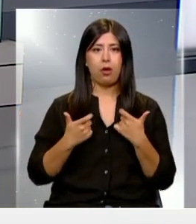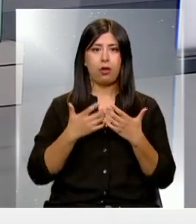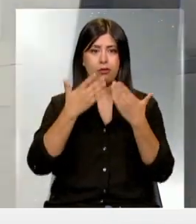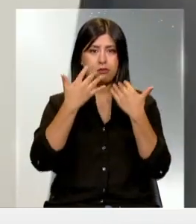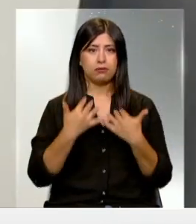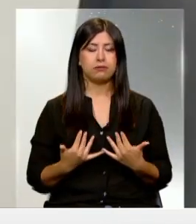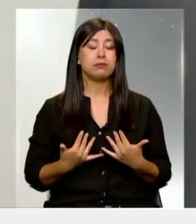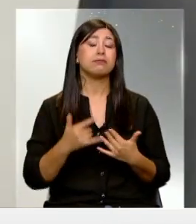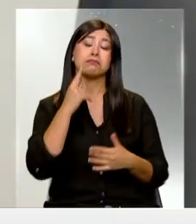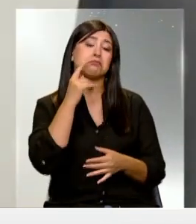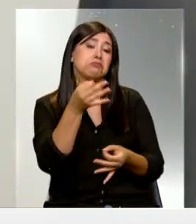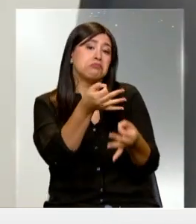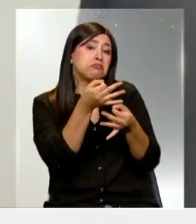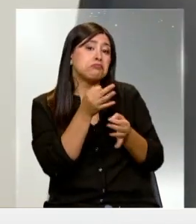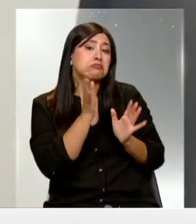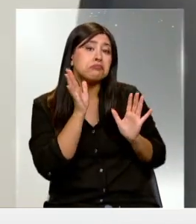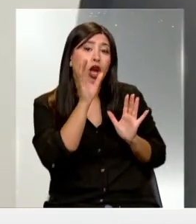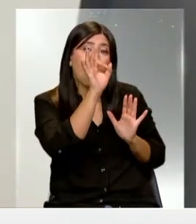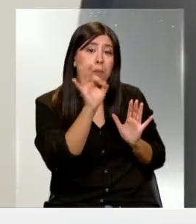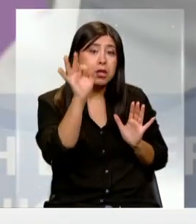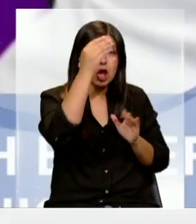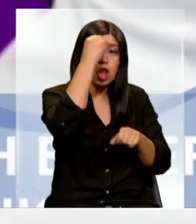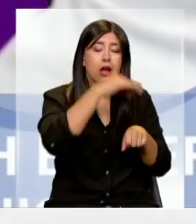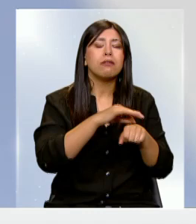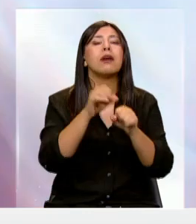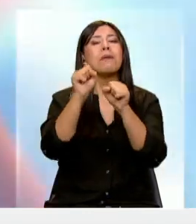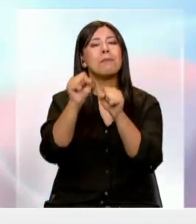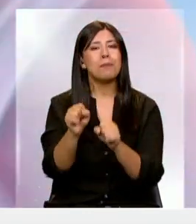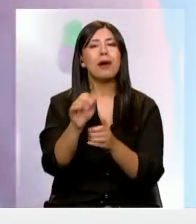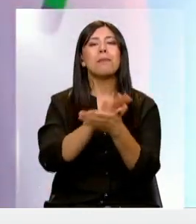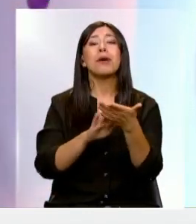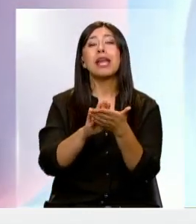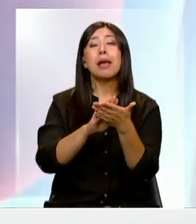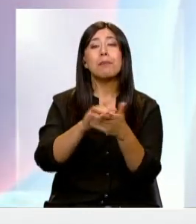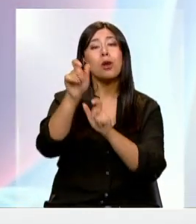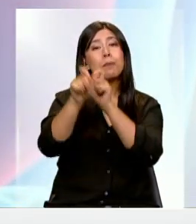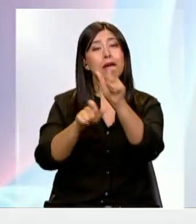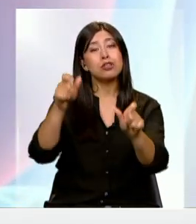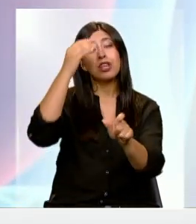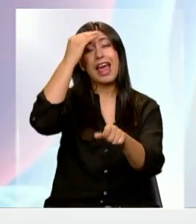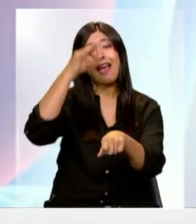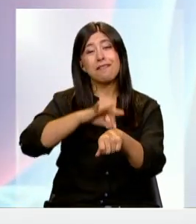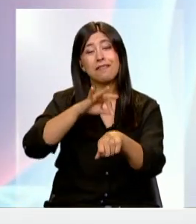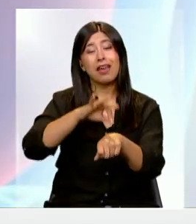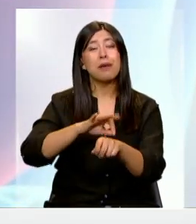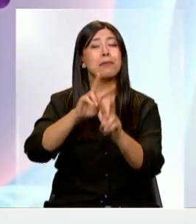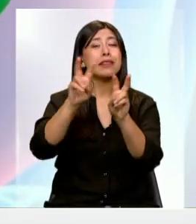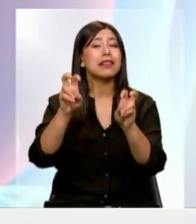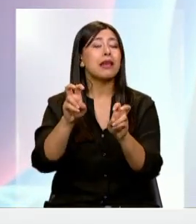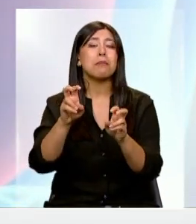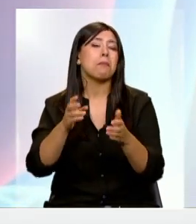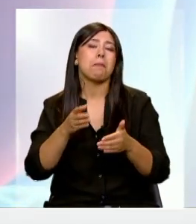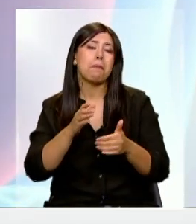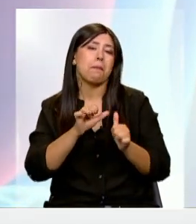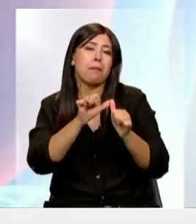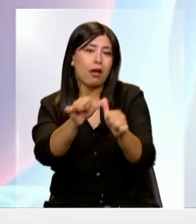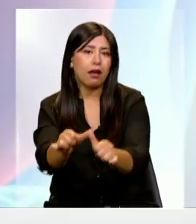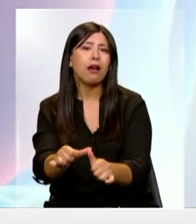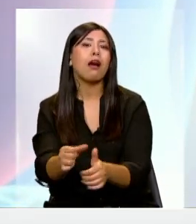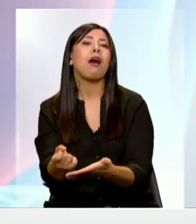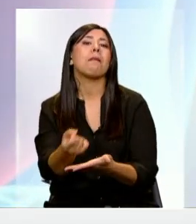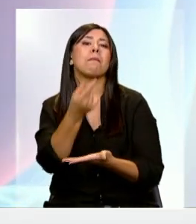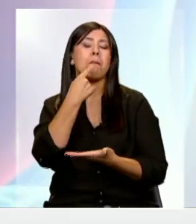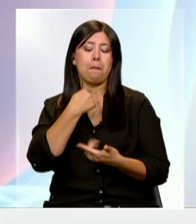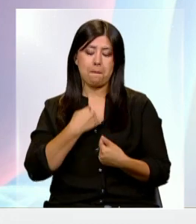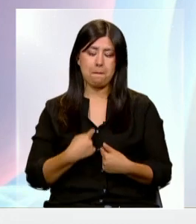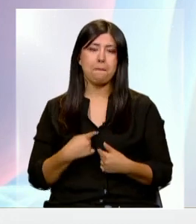dijeron. Es posible que a pacientes con enfermedades crónicas también los ayude a